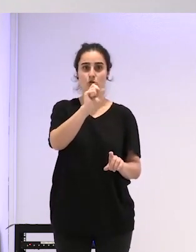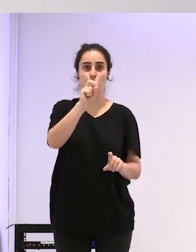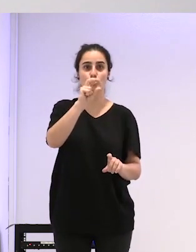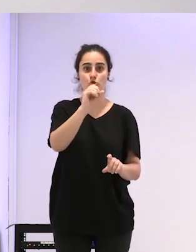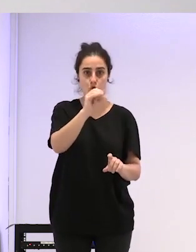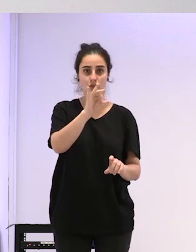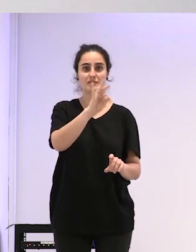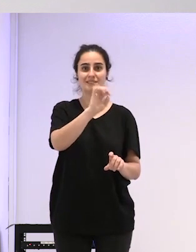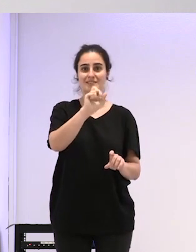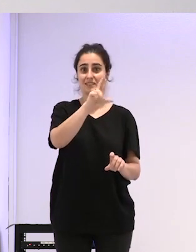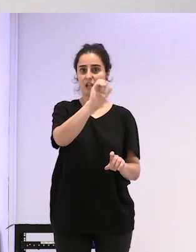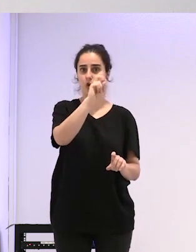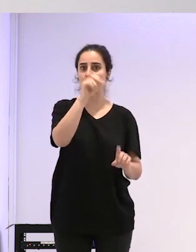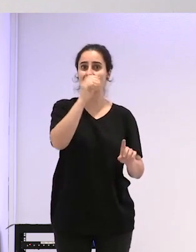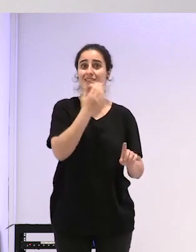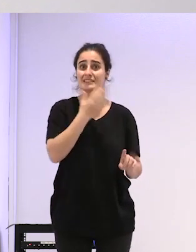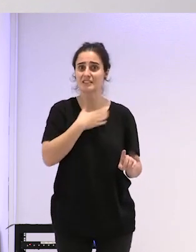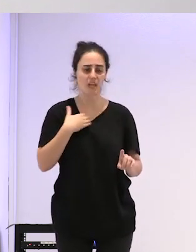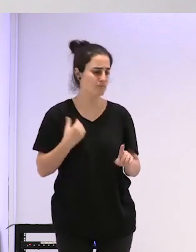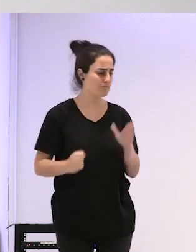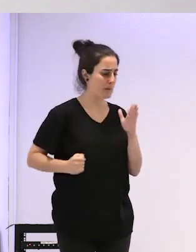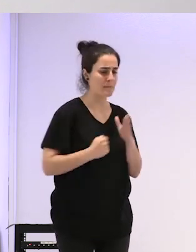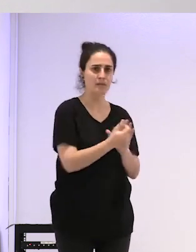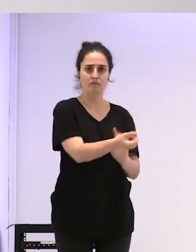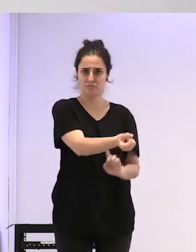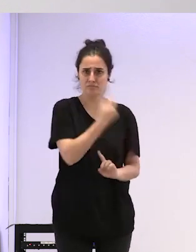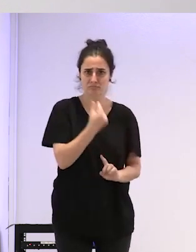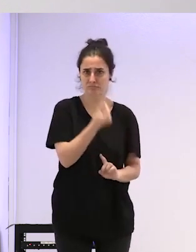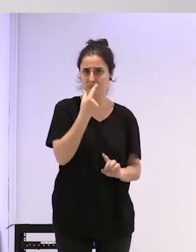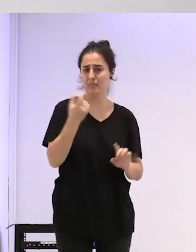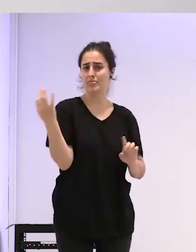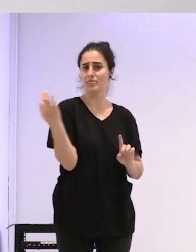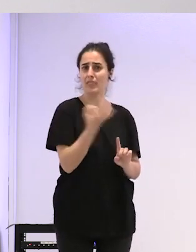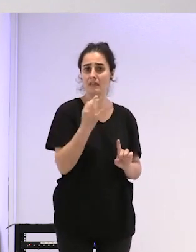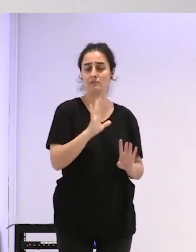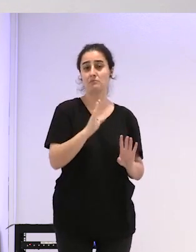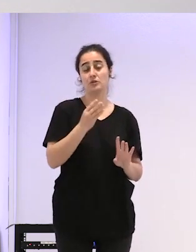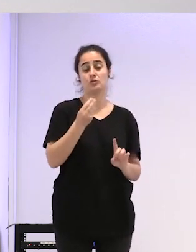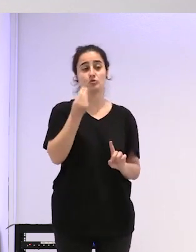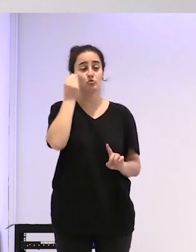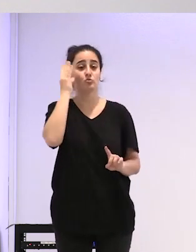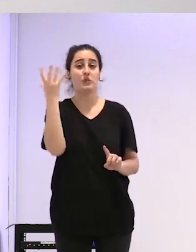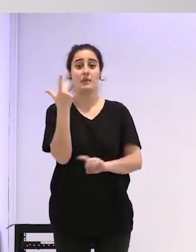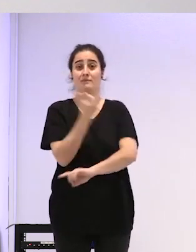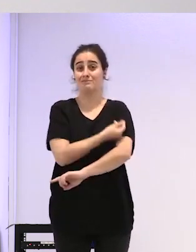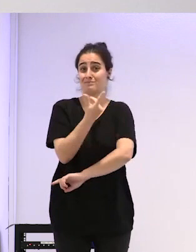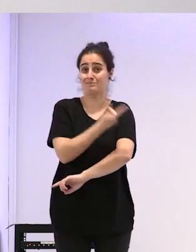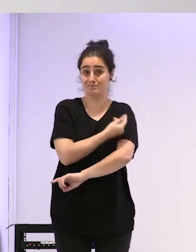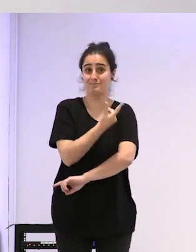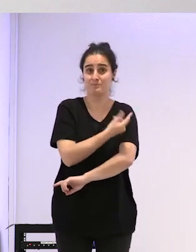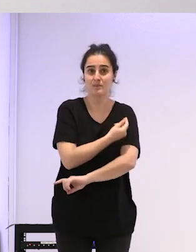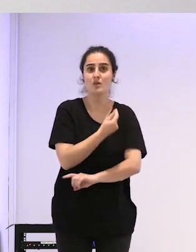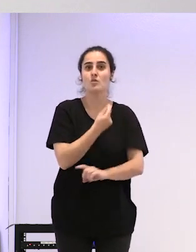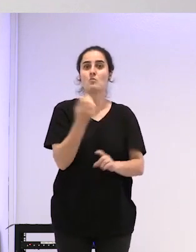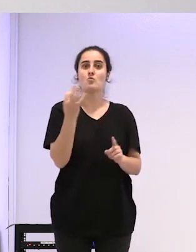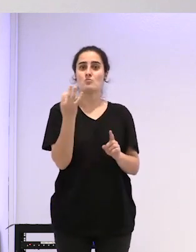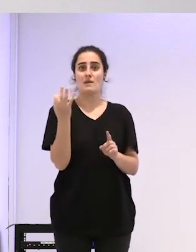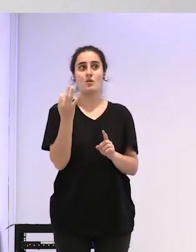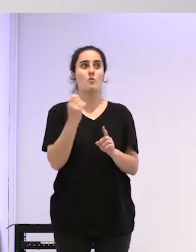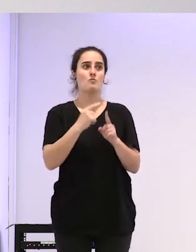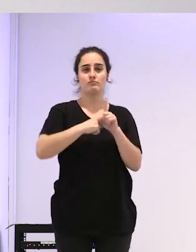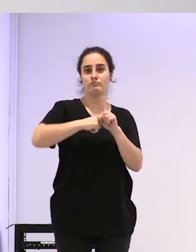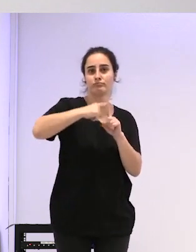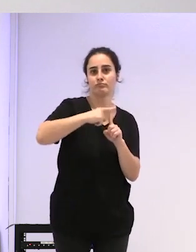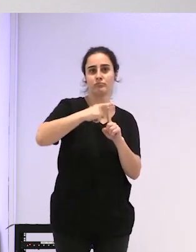no te dan la opción igual te la dan ¿no? pero en principio lo normal son que sean inyectables que sea unos niveles muy altos